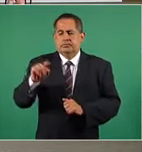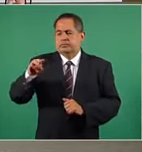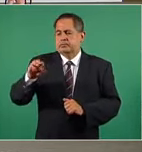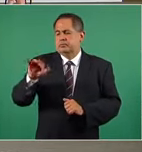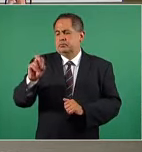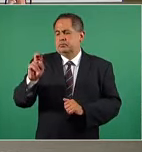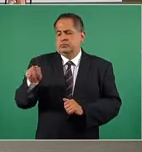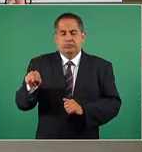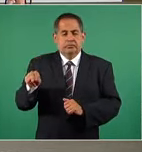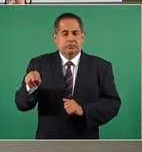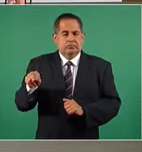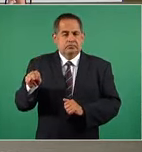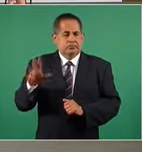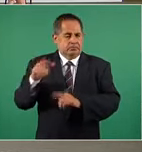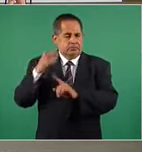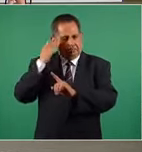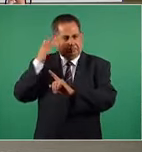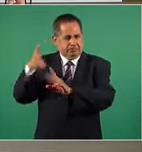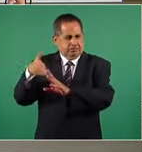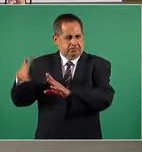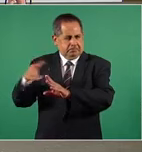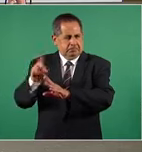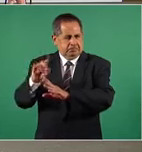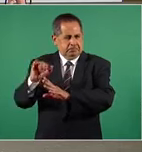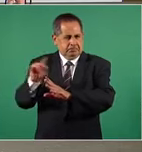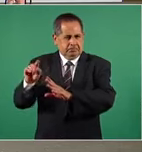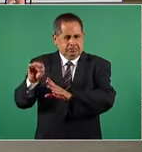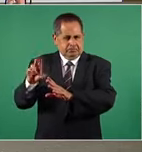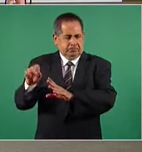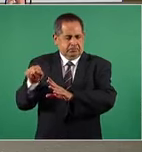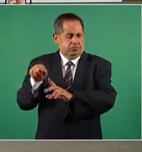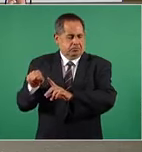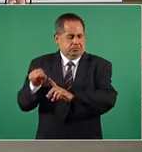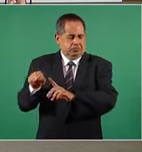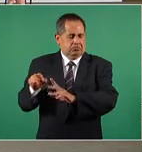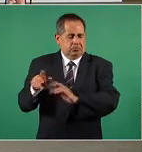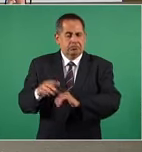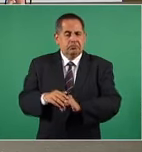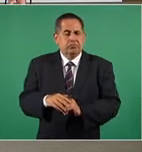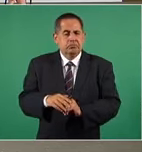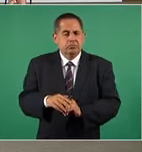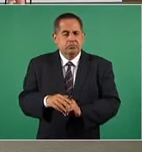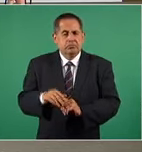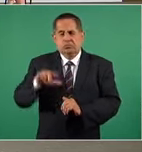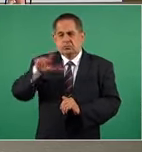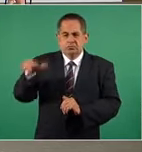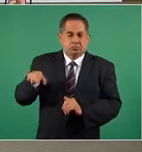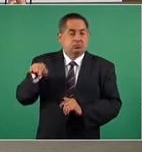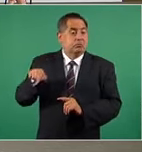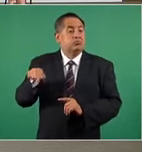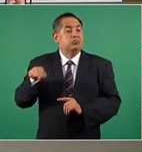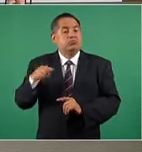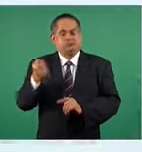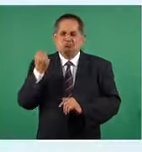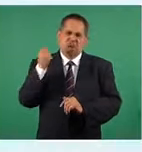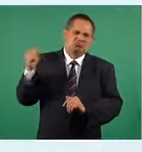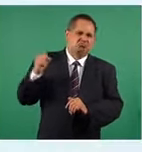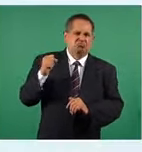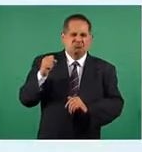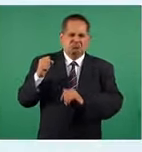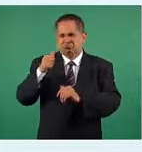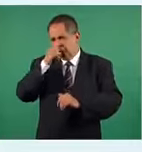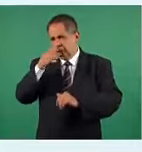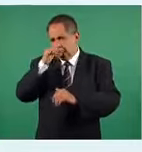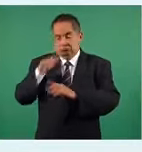época de Díaz Mirón, porque fue una época de rebeldía y